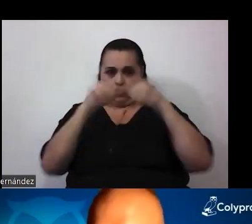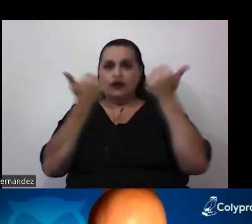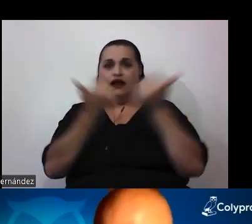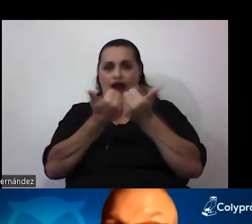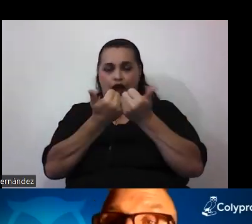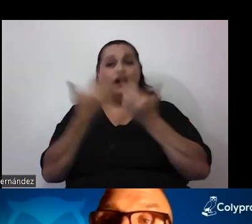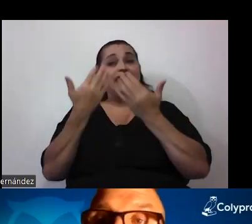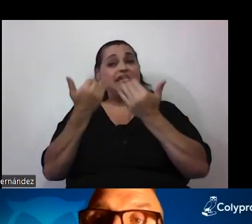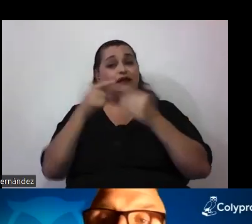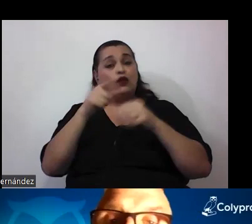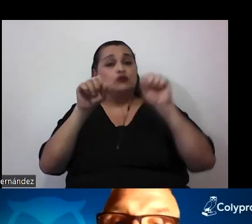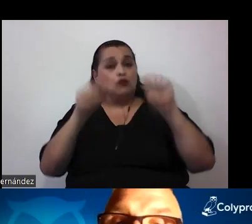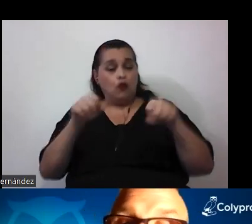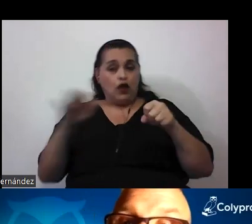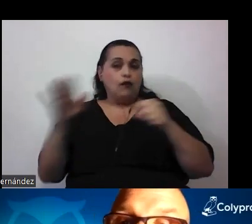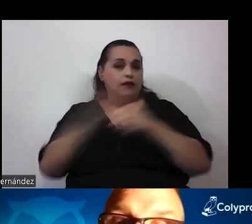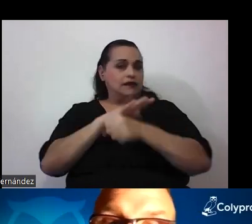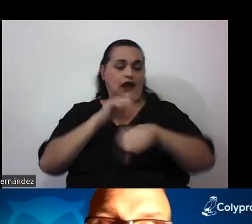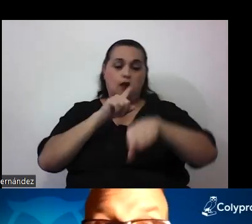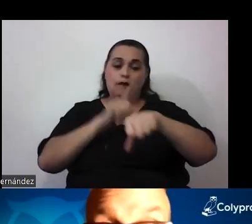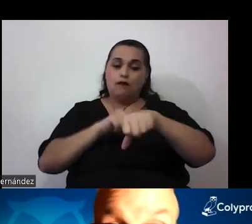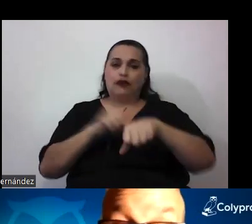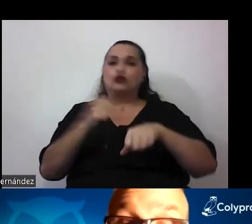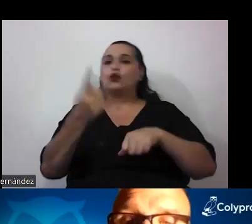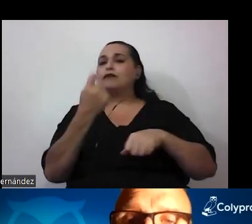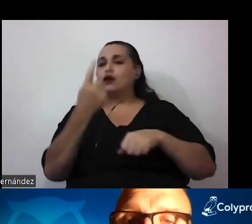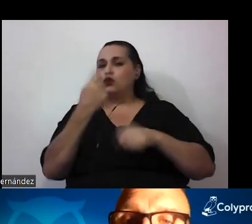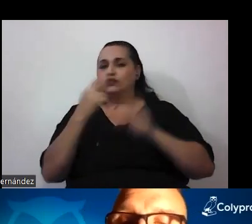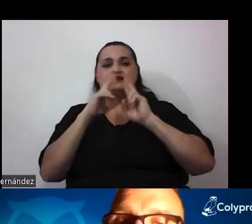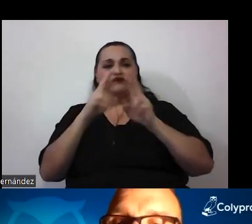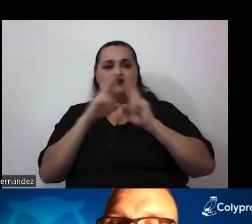se pueda complementar eventualmente en el momento de las preguntas y respuestas.